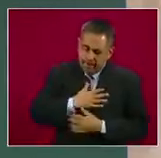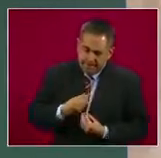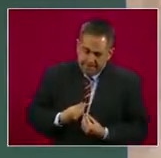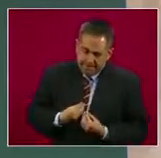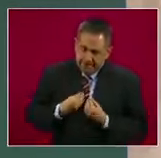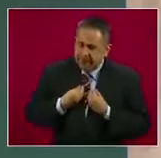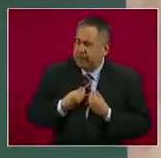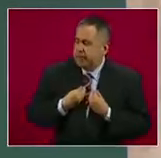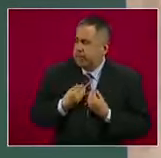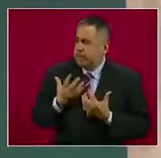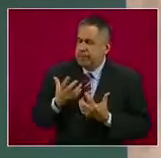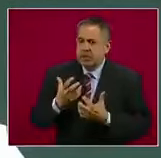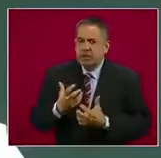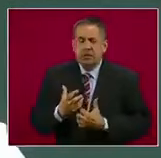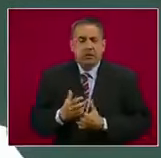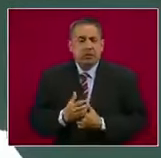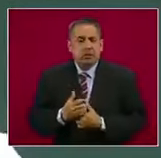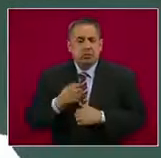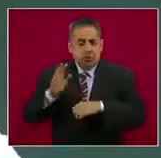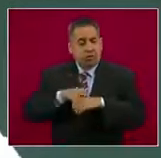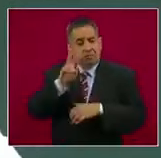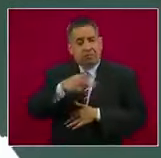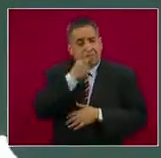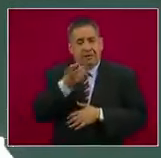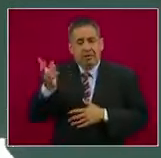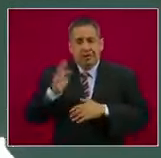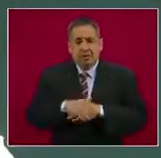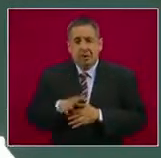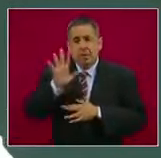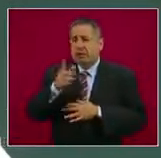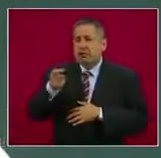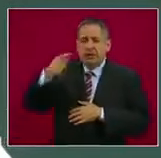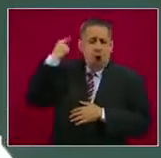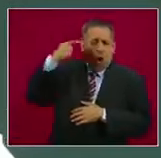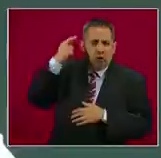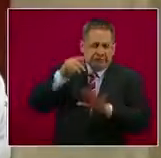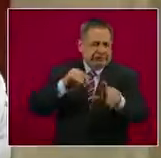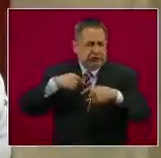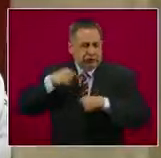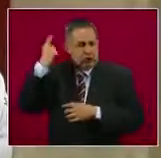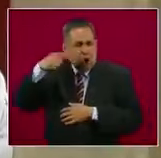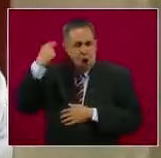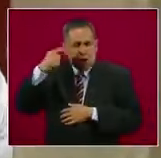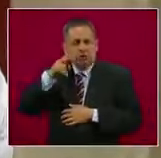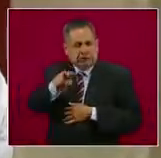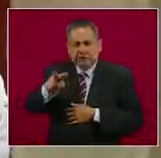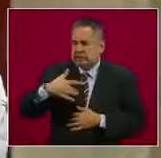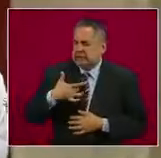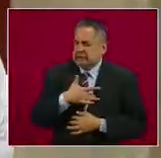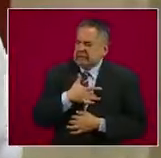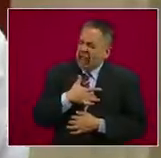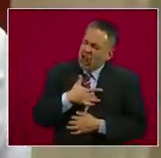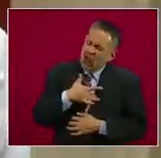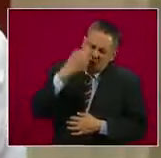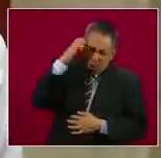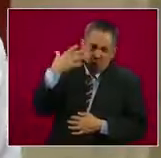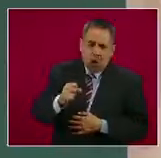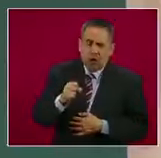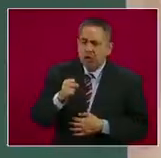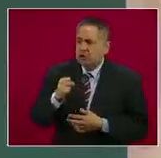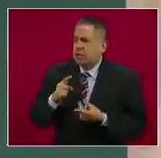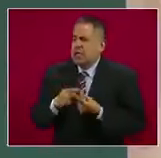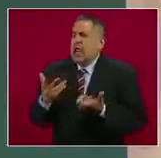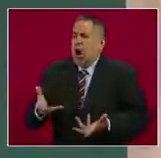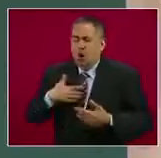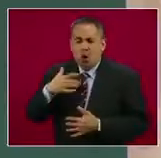porque realmente, pues ahora sí, como dicen que parecemos locos, tal vez sí, locos de dolor, Señor, porque cargamos este dolor. ¿Dónde lo